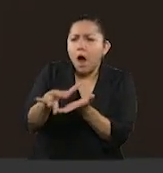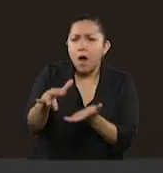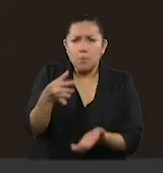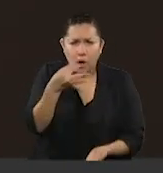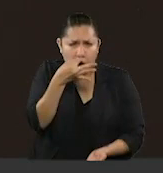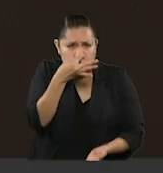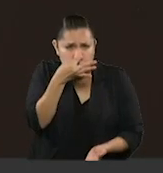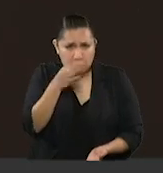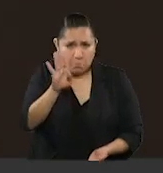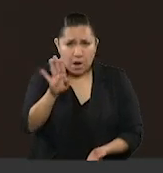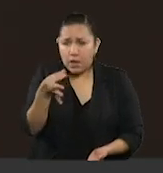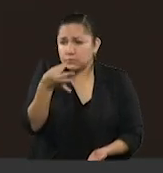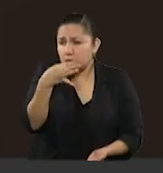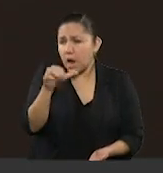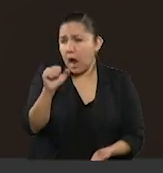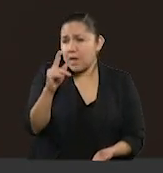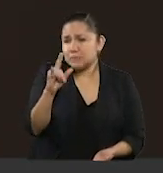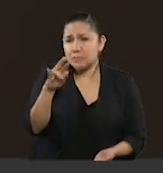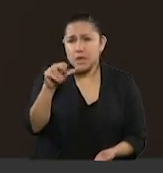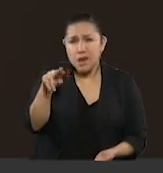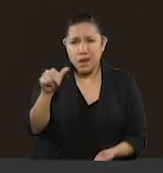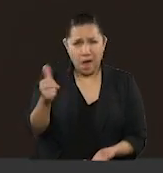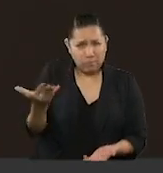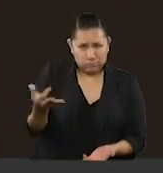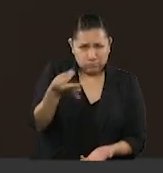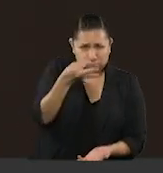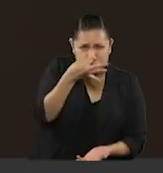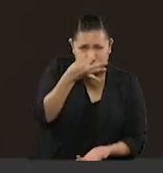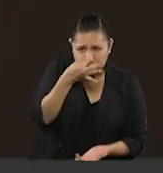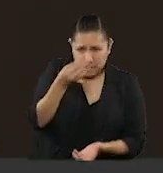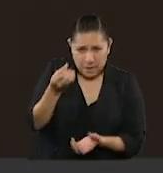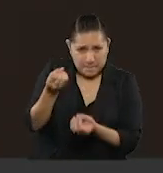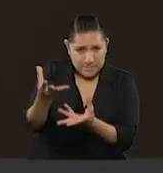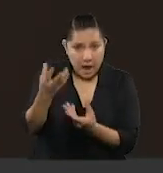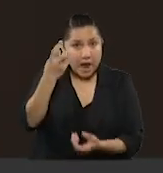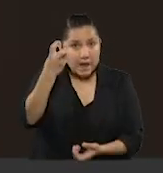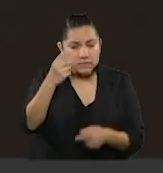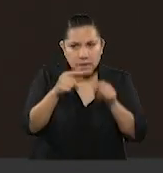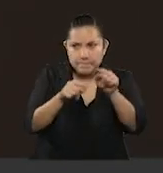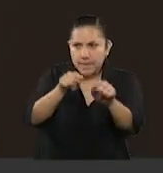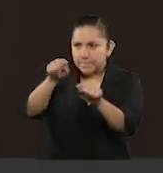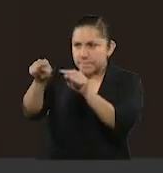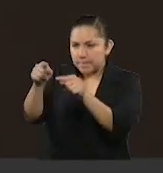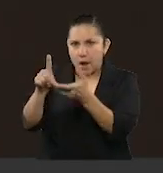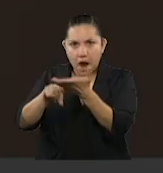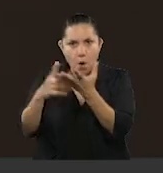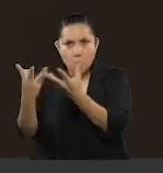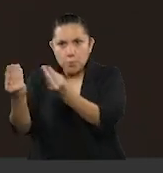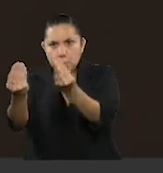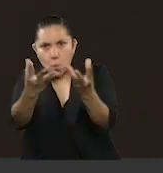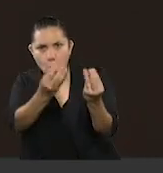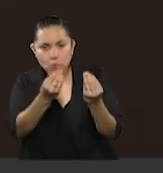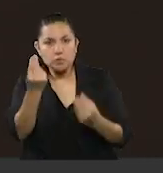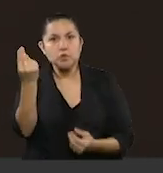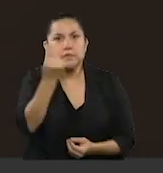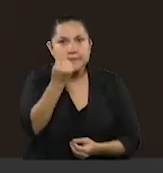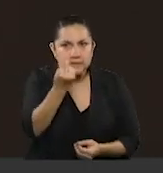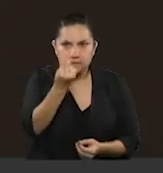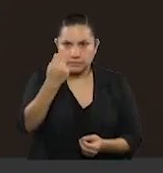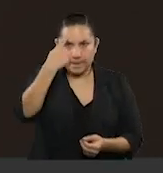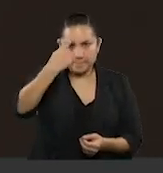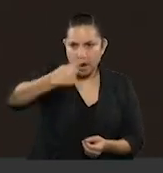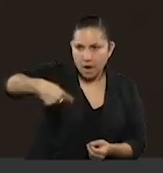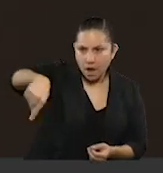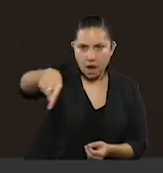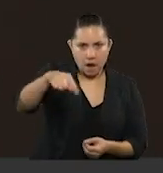la agonía de muchas familias, de muchas cadenas productivas, de la economía en la región